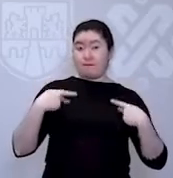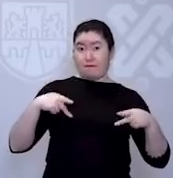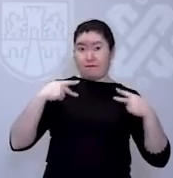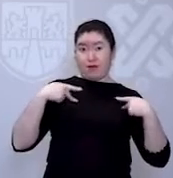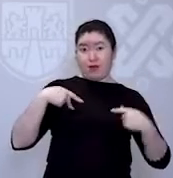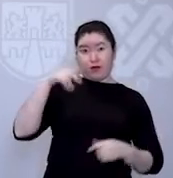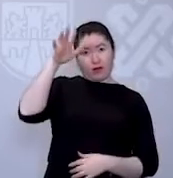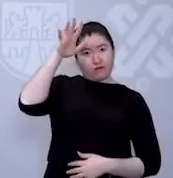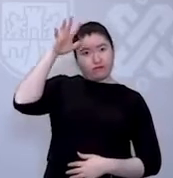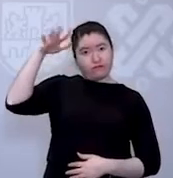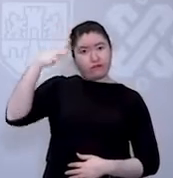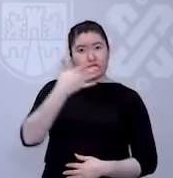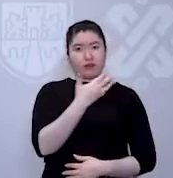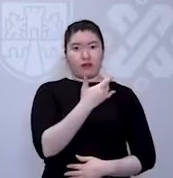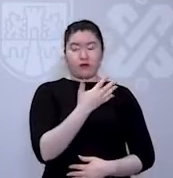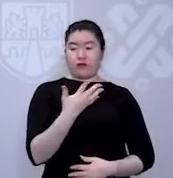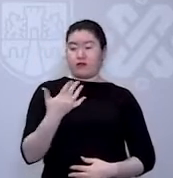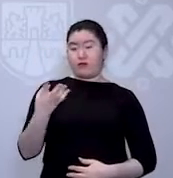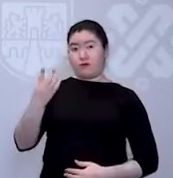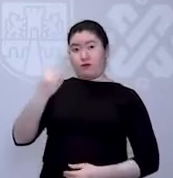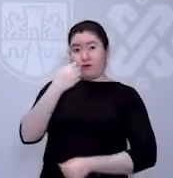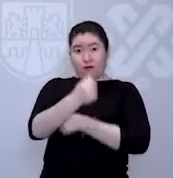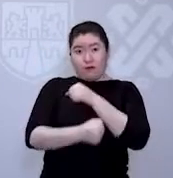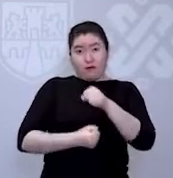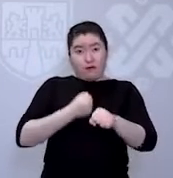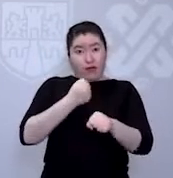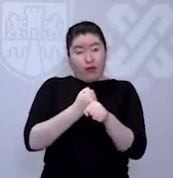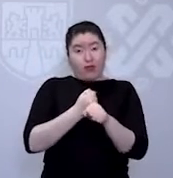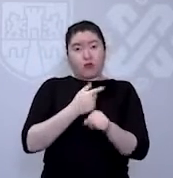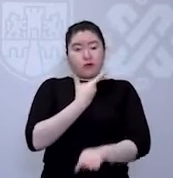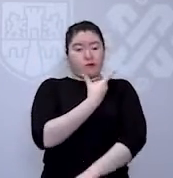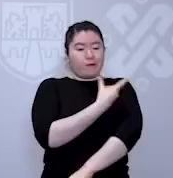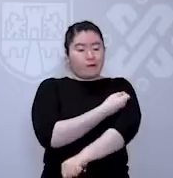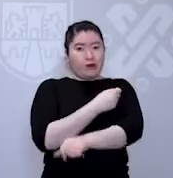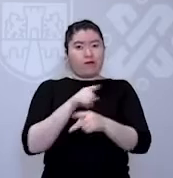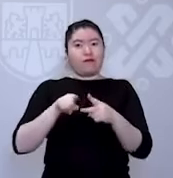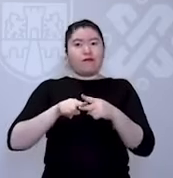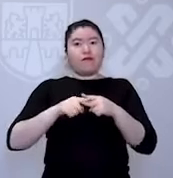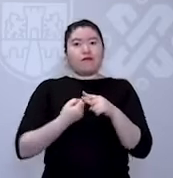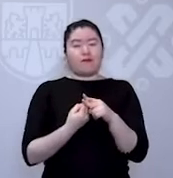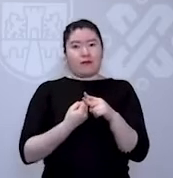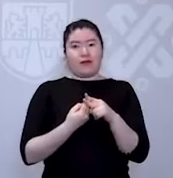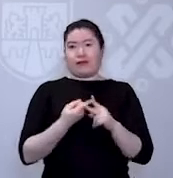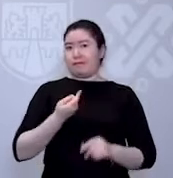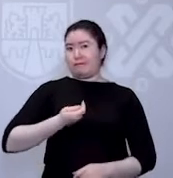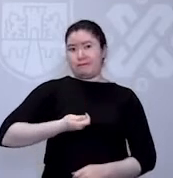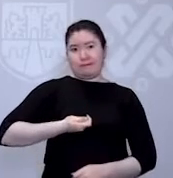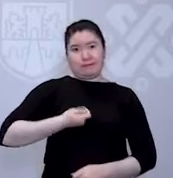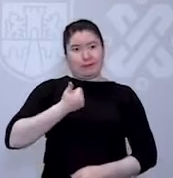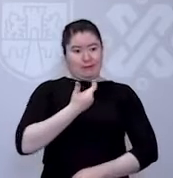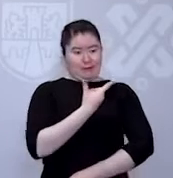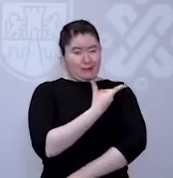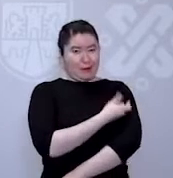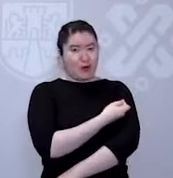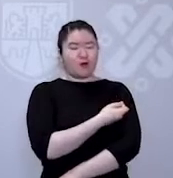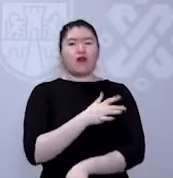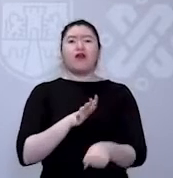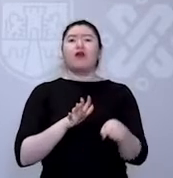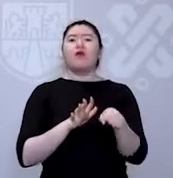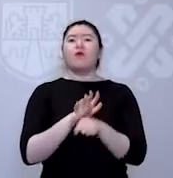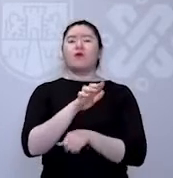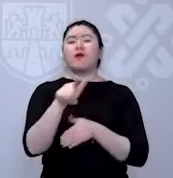vacunación para personas de 50 a 59 años en su primera dosis para las